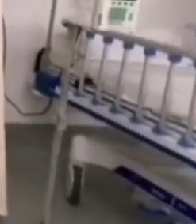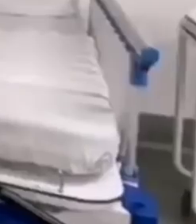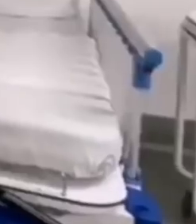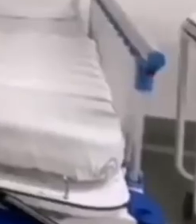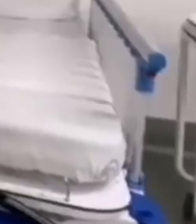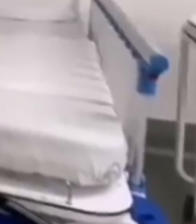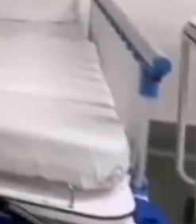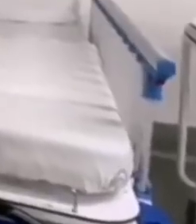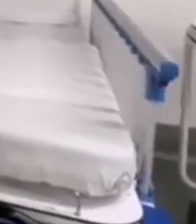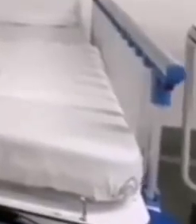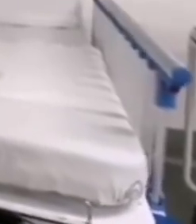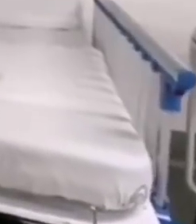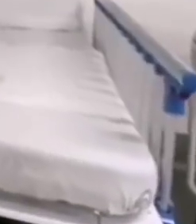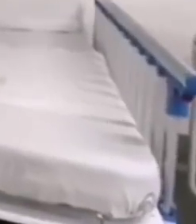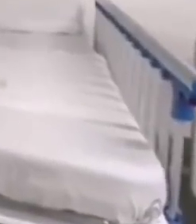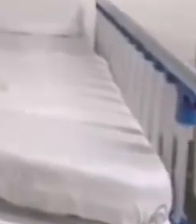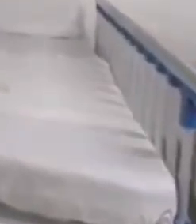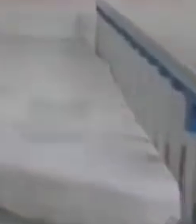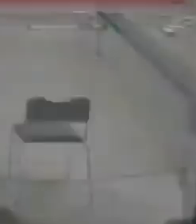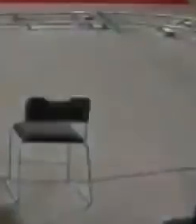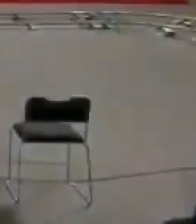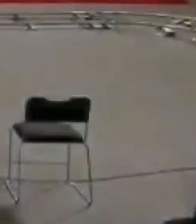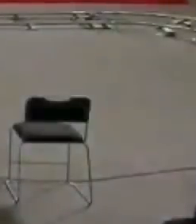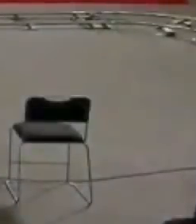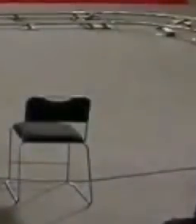cuente con una cama y un respirador.